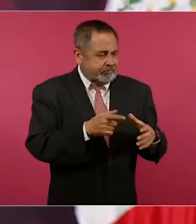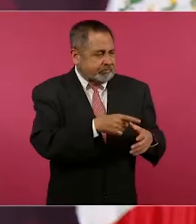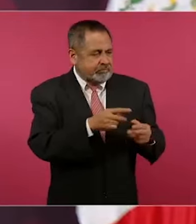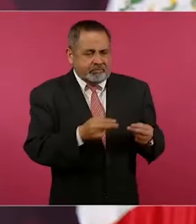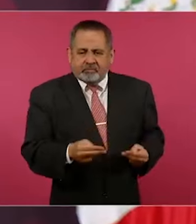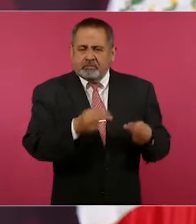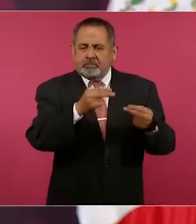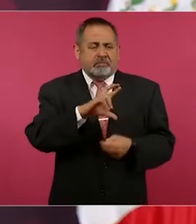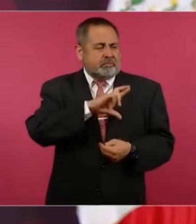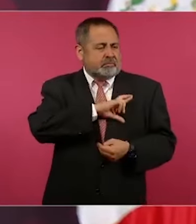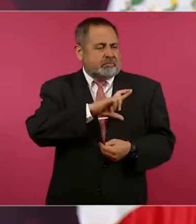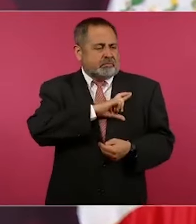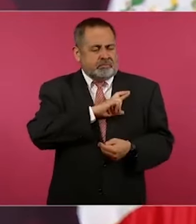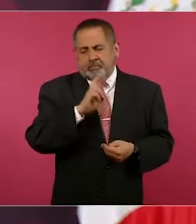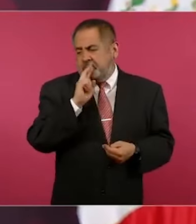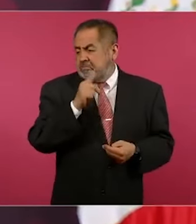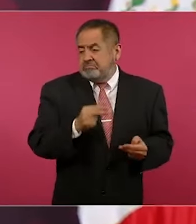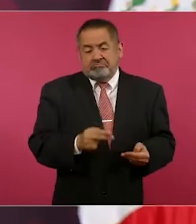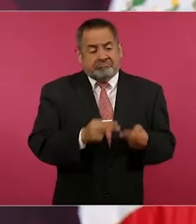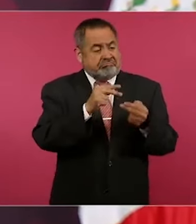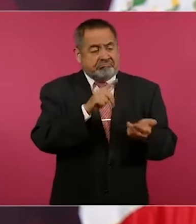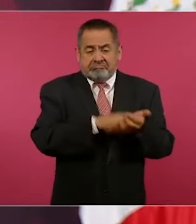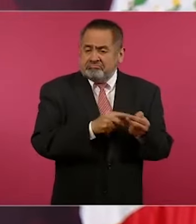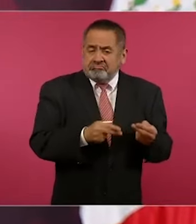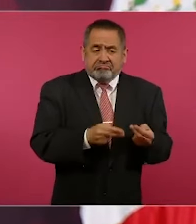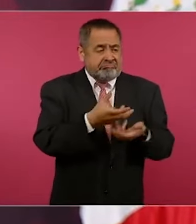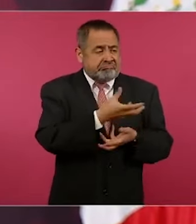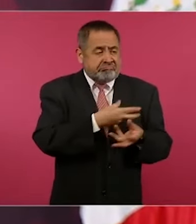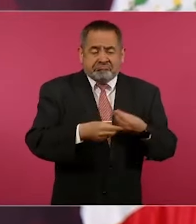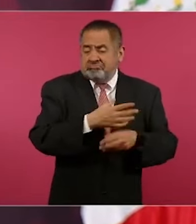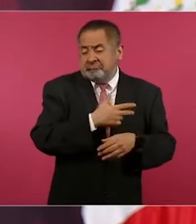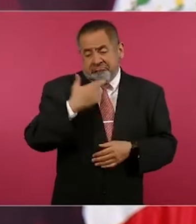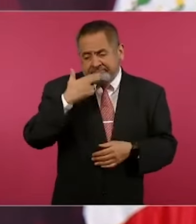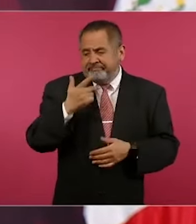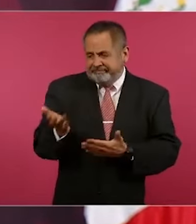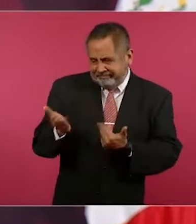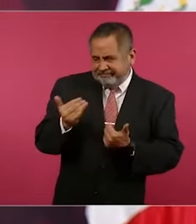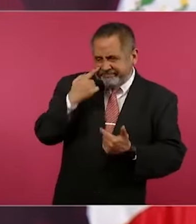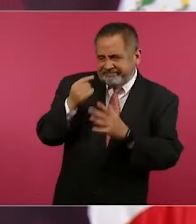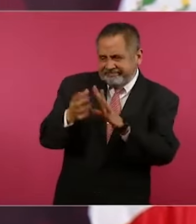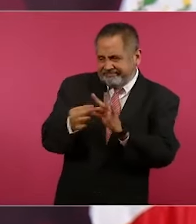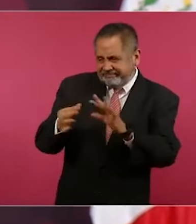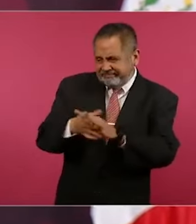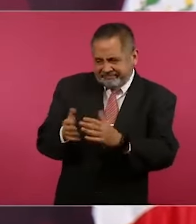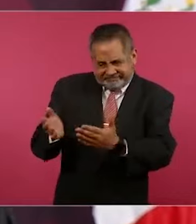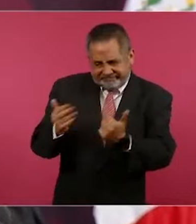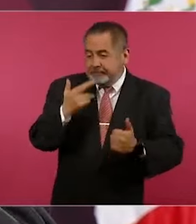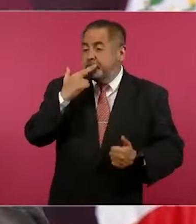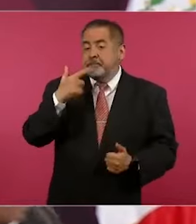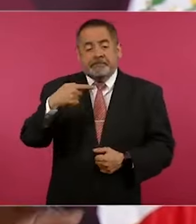y que